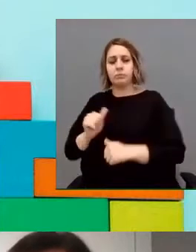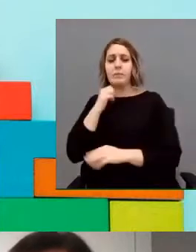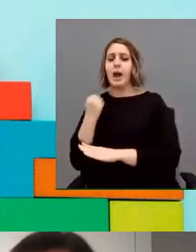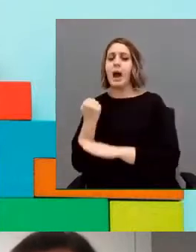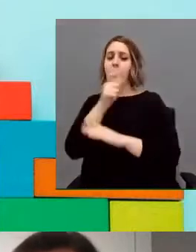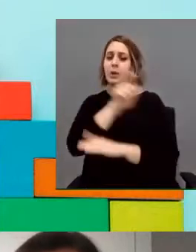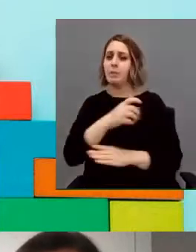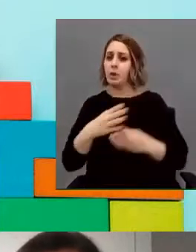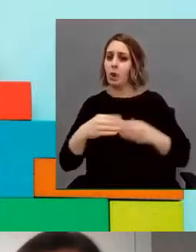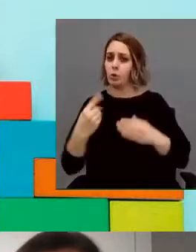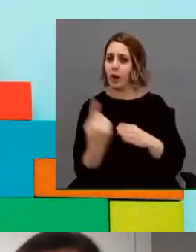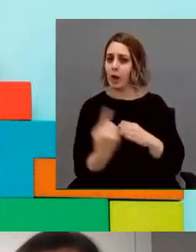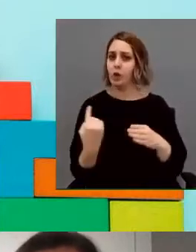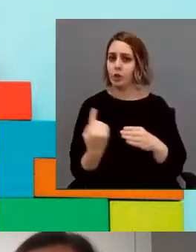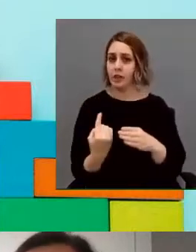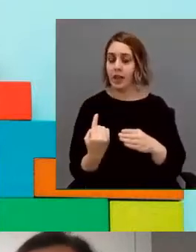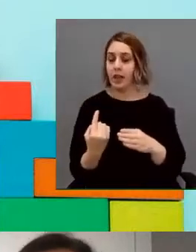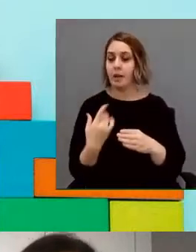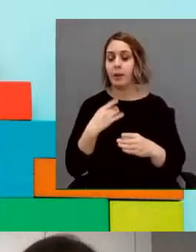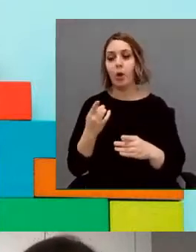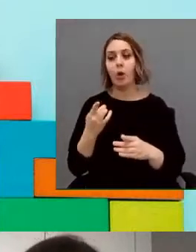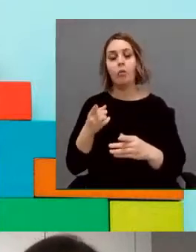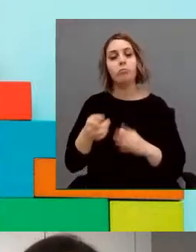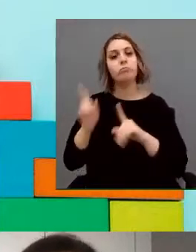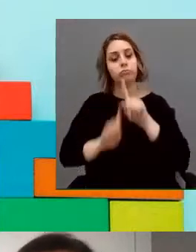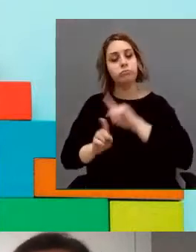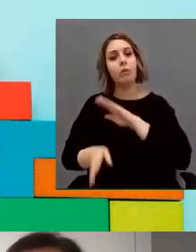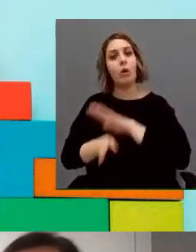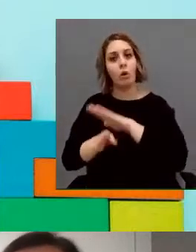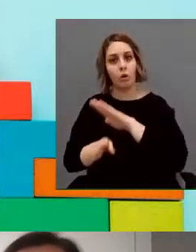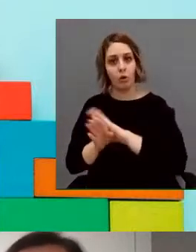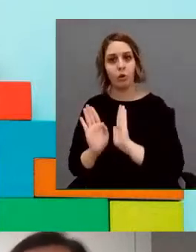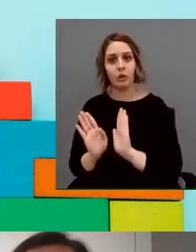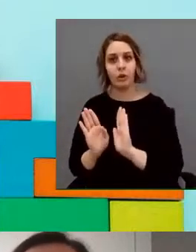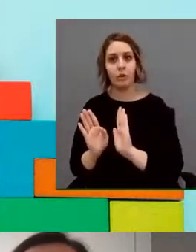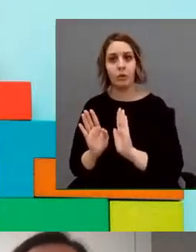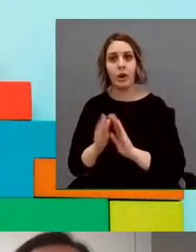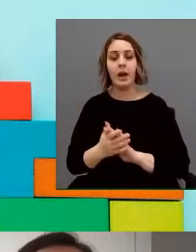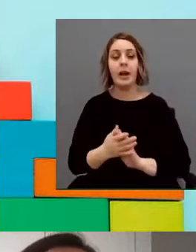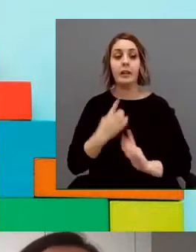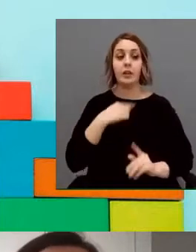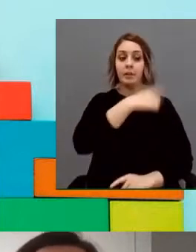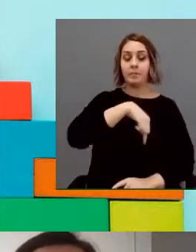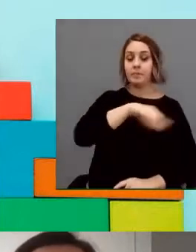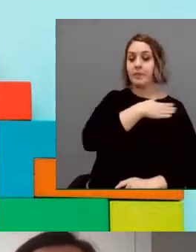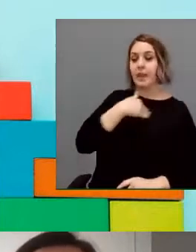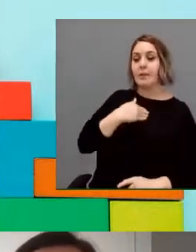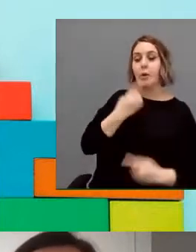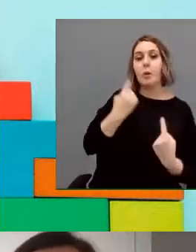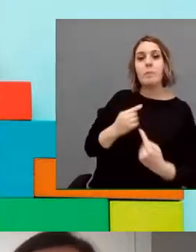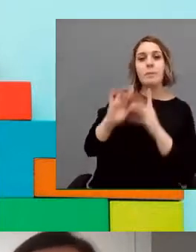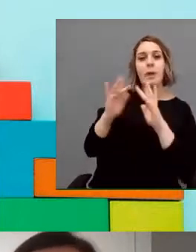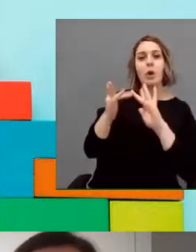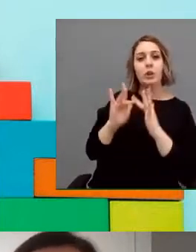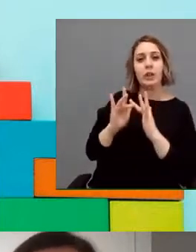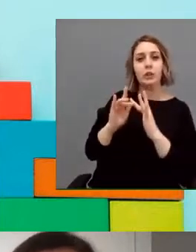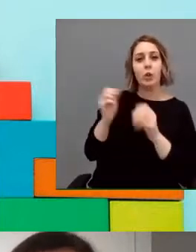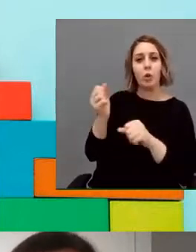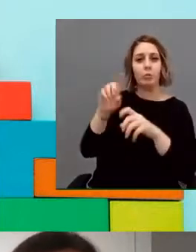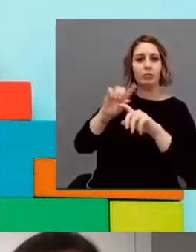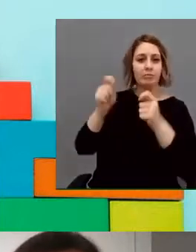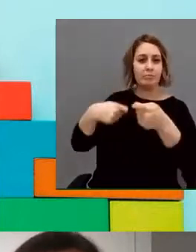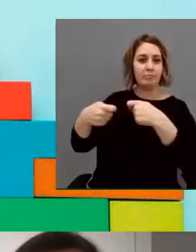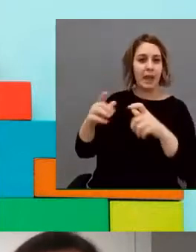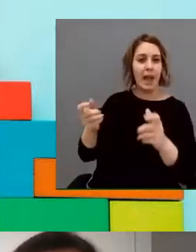les damos todos los apoyos necesarios para que su primer contacto con el mundo laboral sea positivo y que sigan teniendo